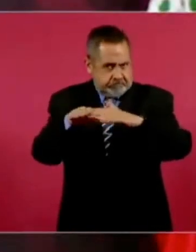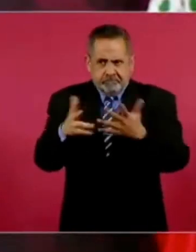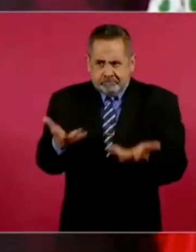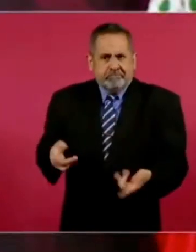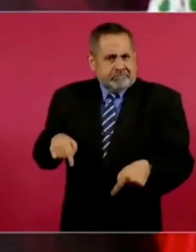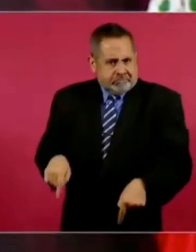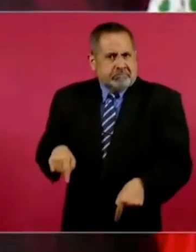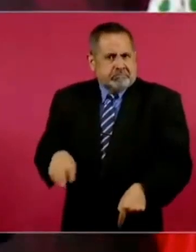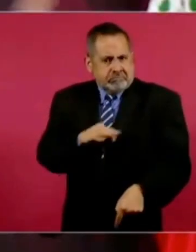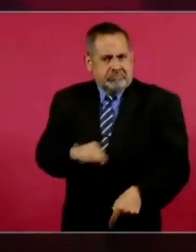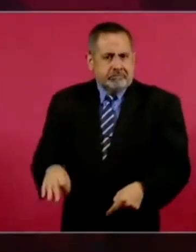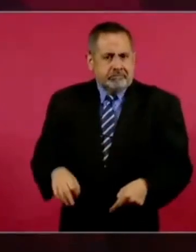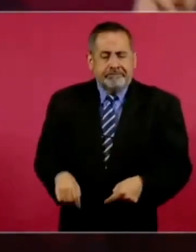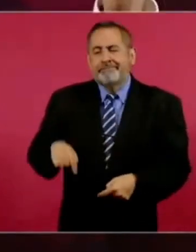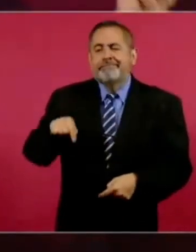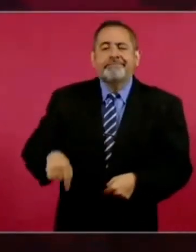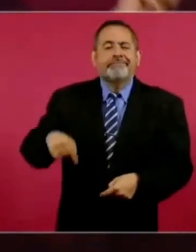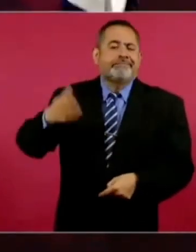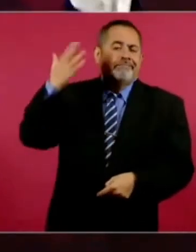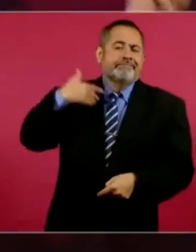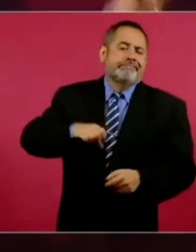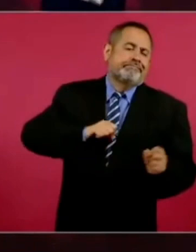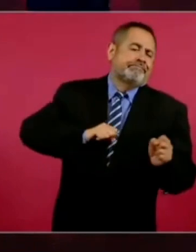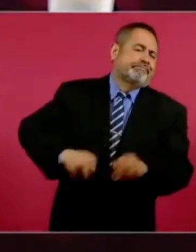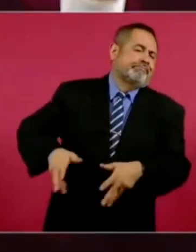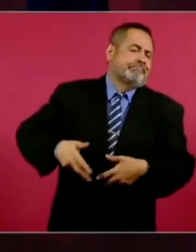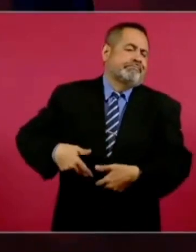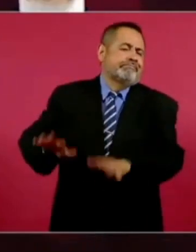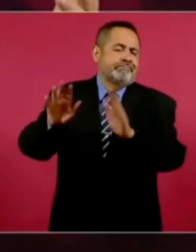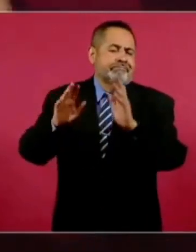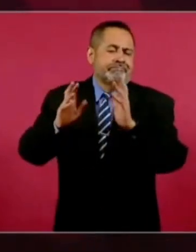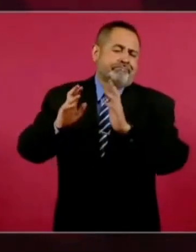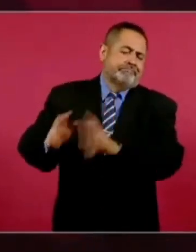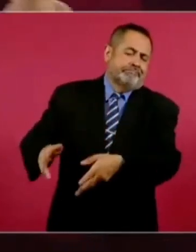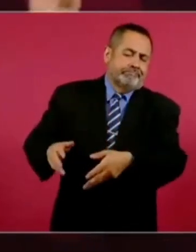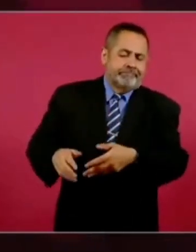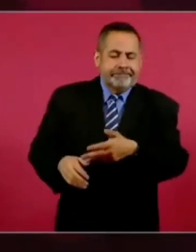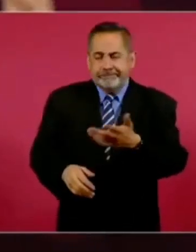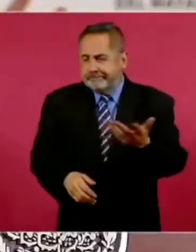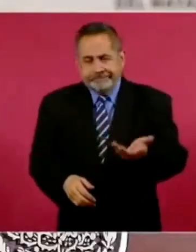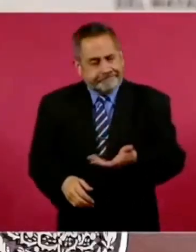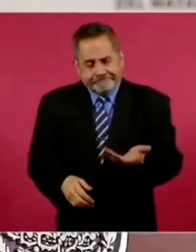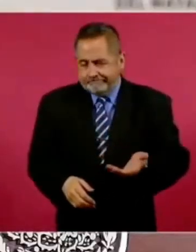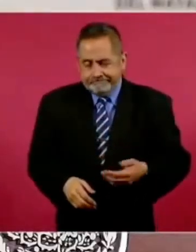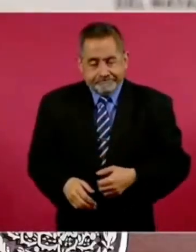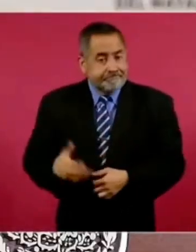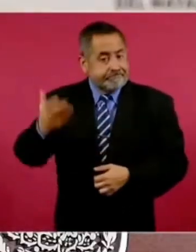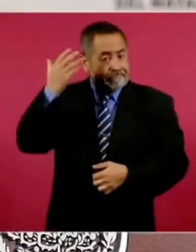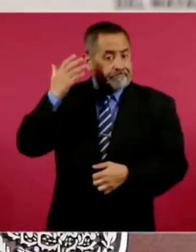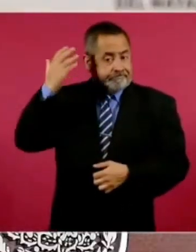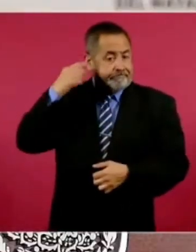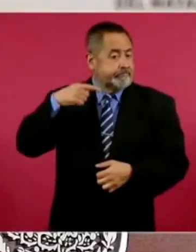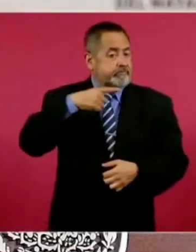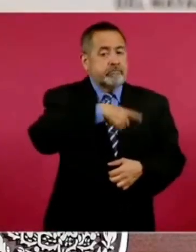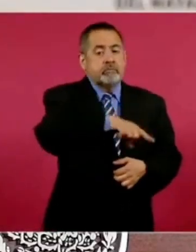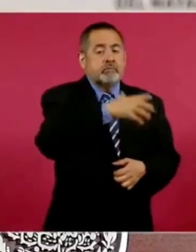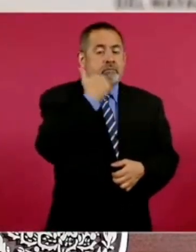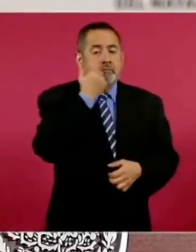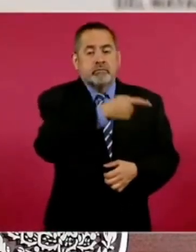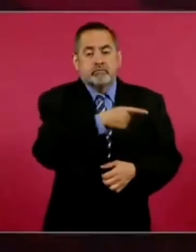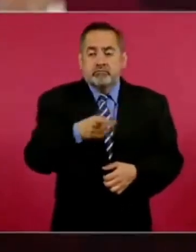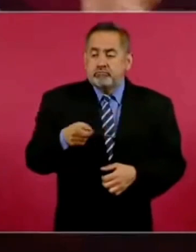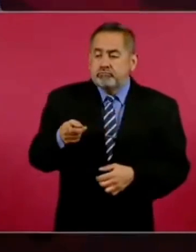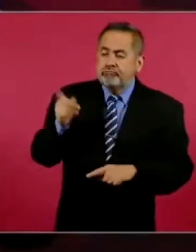Pero como aquí se dejaron, porque lo que querían era que se